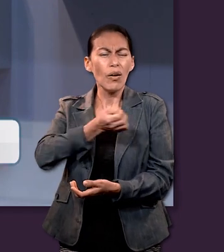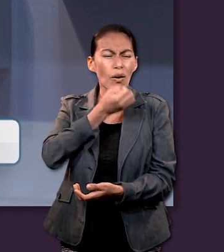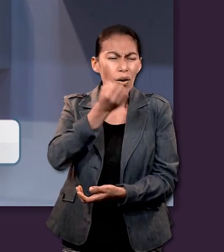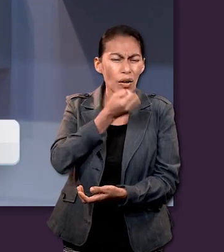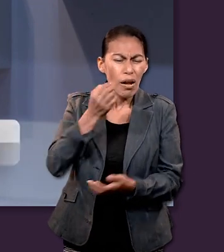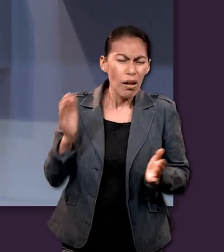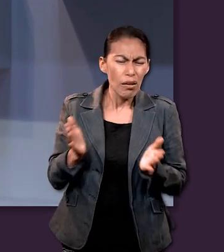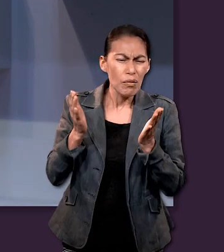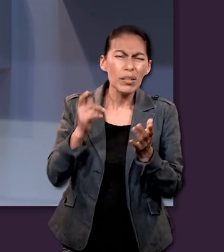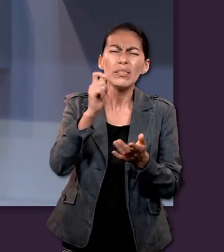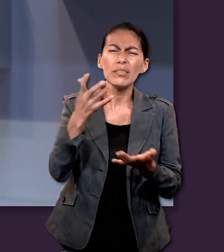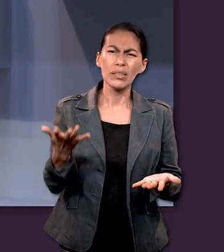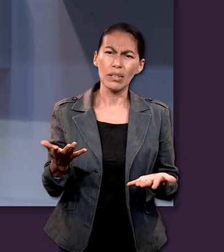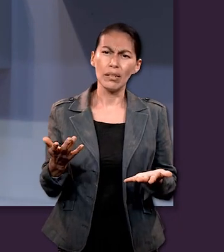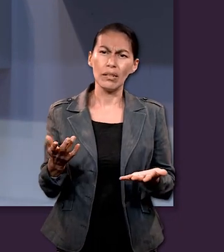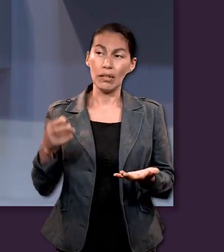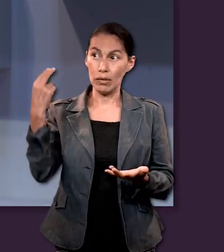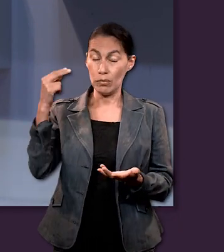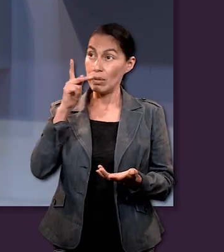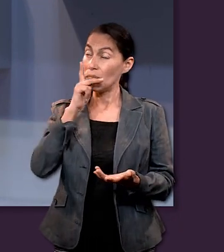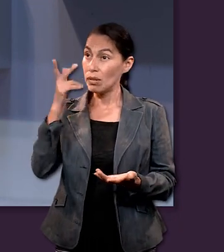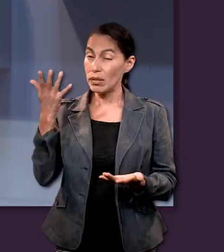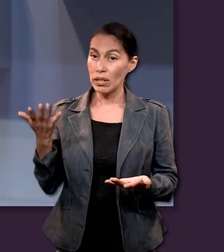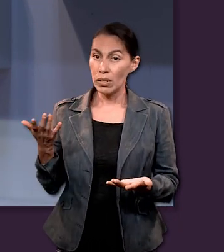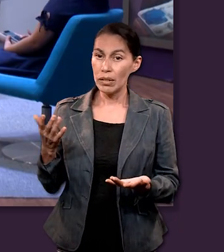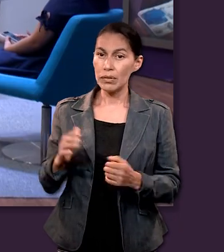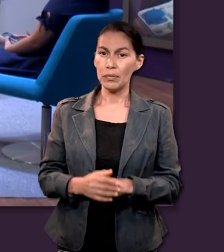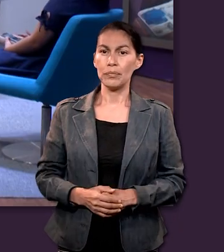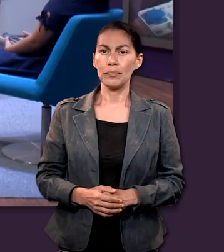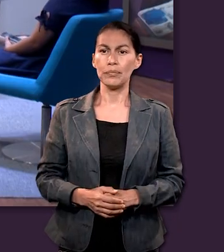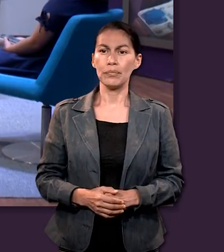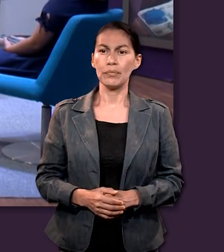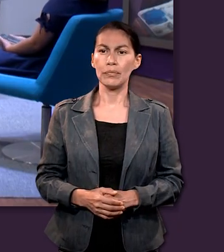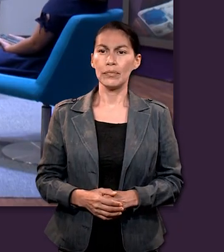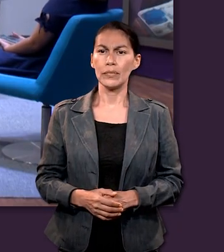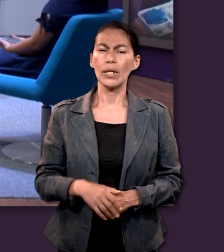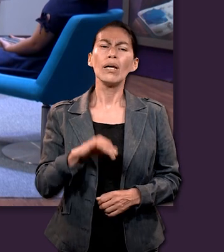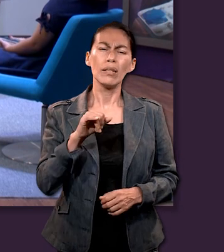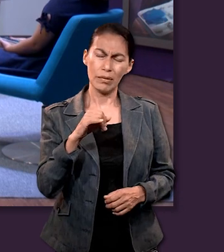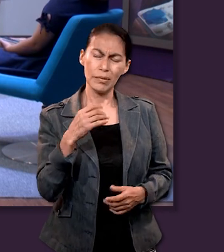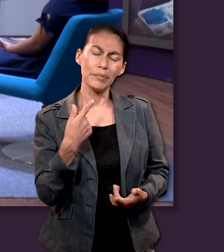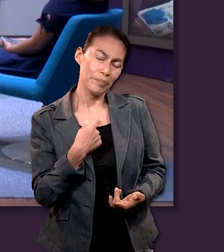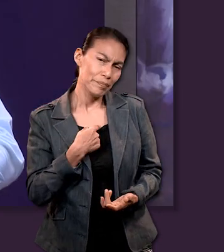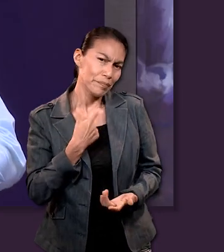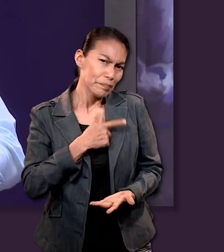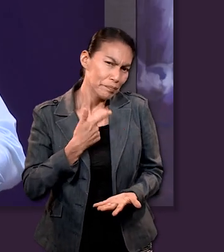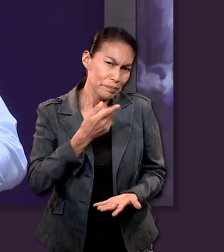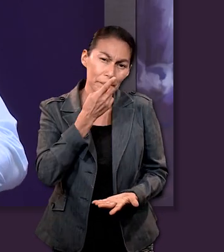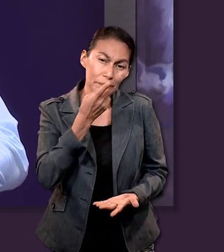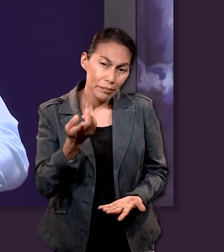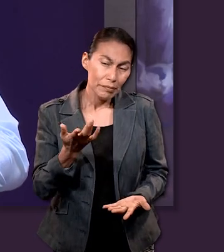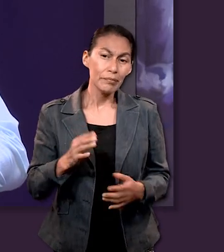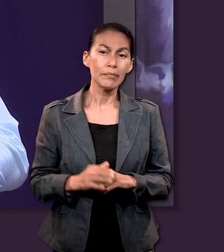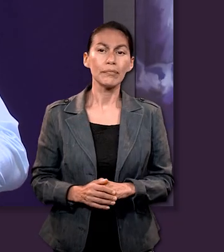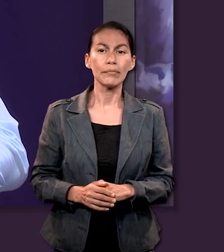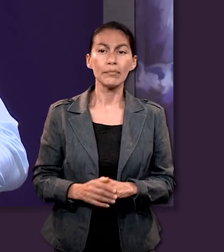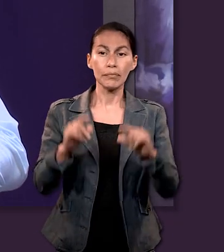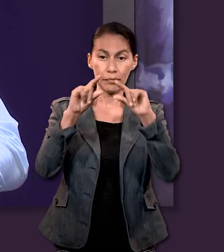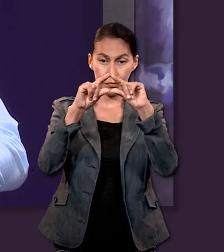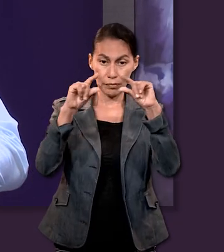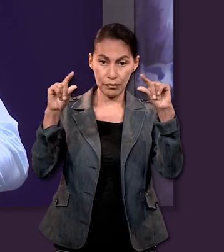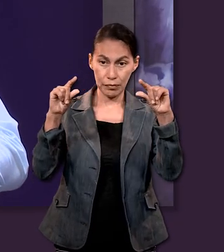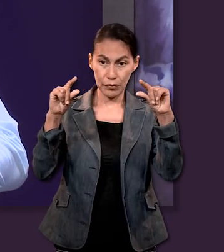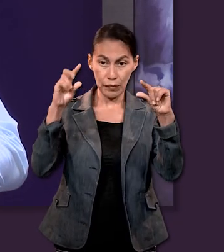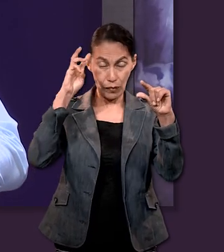animó a orar así? O sea, en el nombre de... ¿Me gustaría que la comentaran? Sí, a mí me gustaría compartir